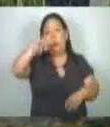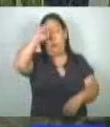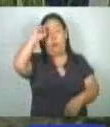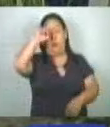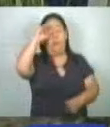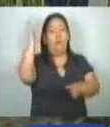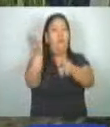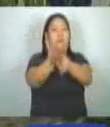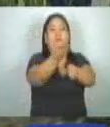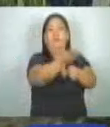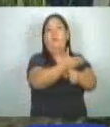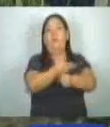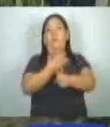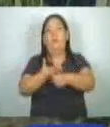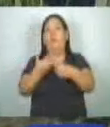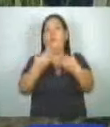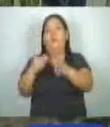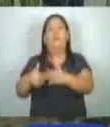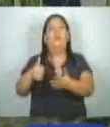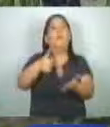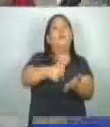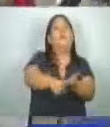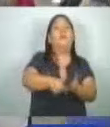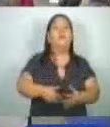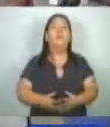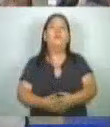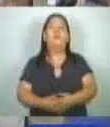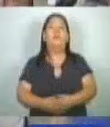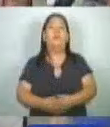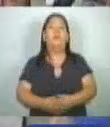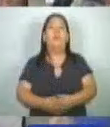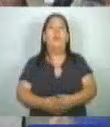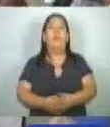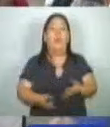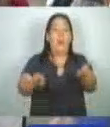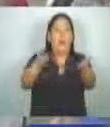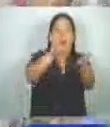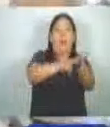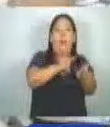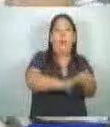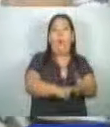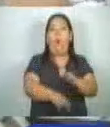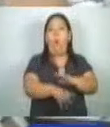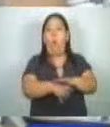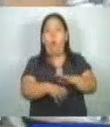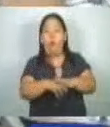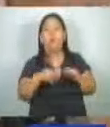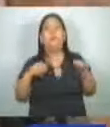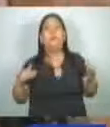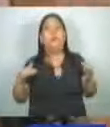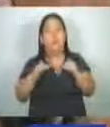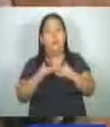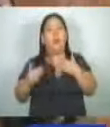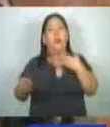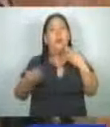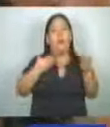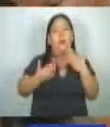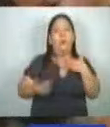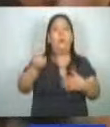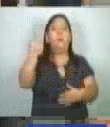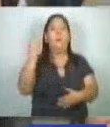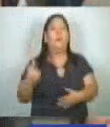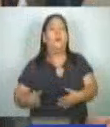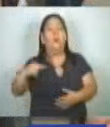las diferentes, ¿verdad?, municipalidades. Los contratos fraude fue otro de los temas abordados por el titular del